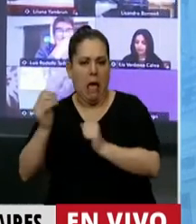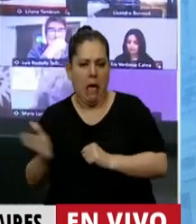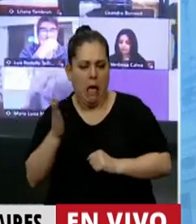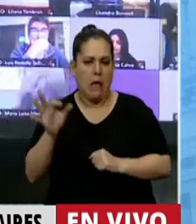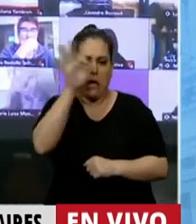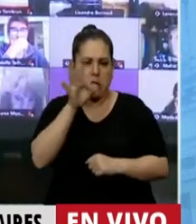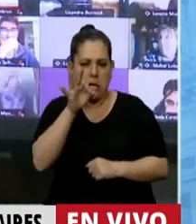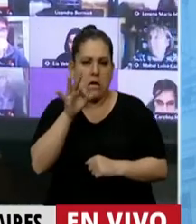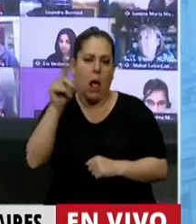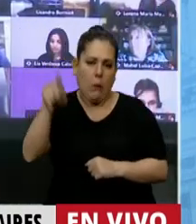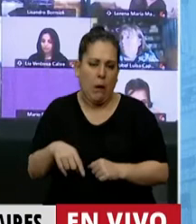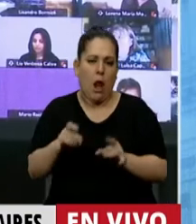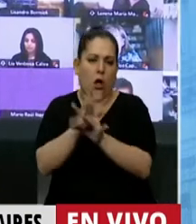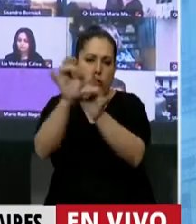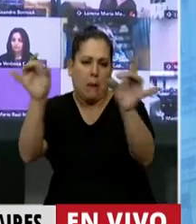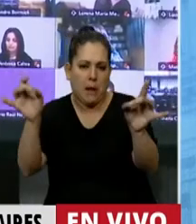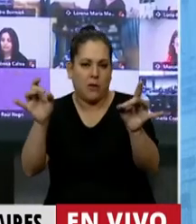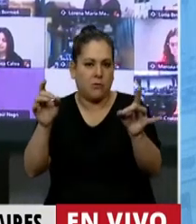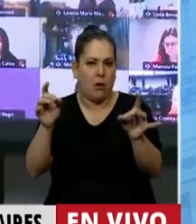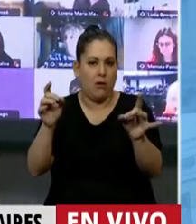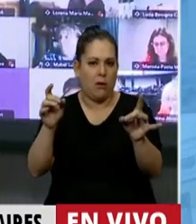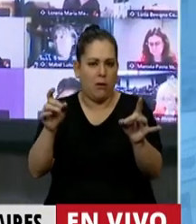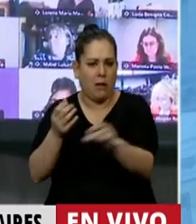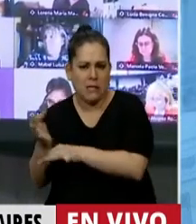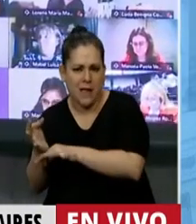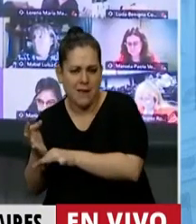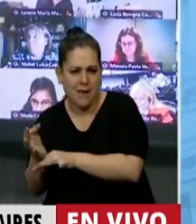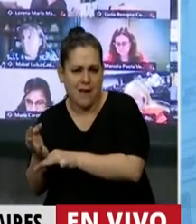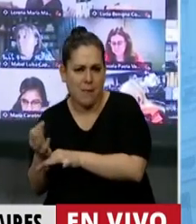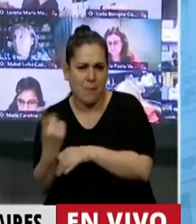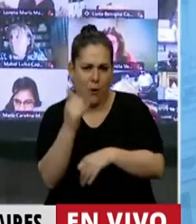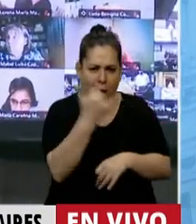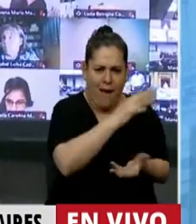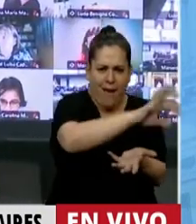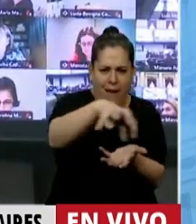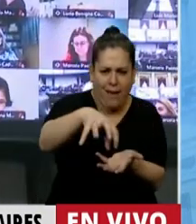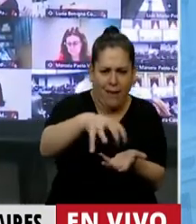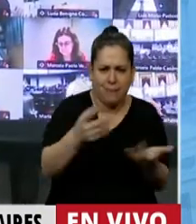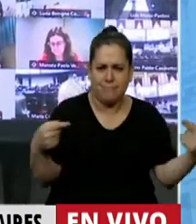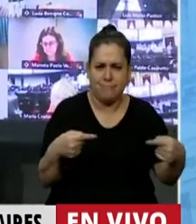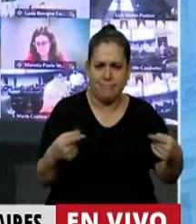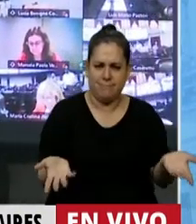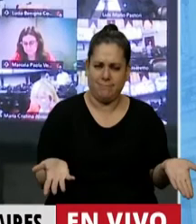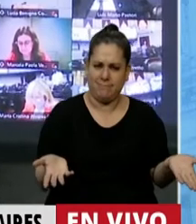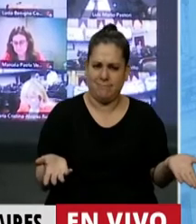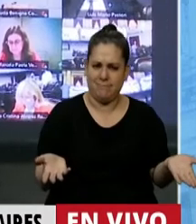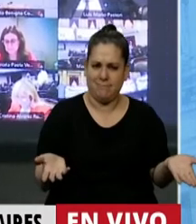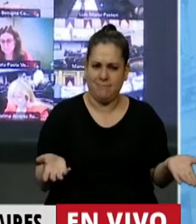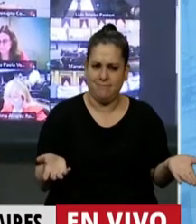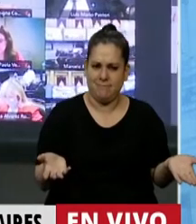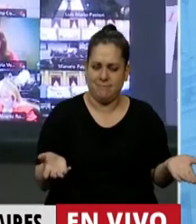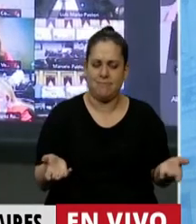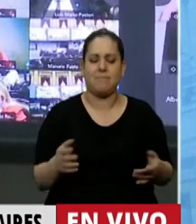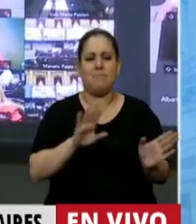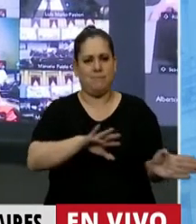contaminante y así podemos seguir nombrando. Entonces, en ese sentido, cada cosa en su lugar. Entonces ahora vamos al tema de los